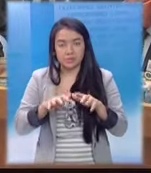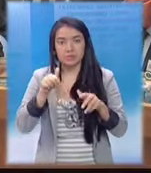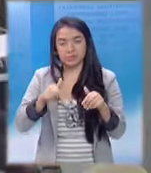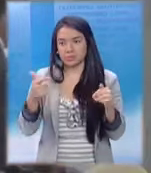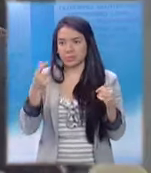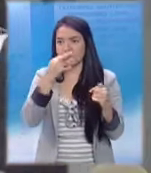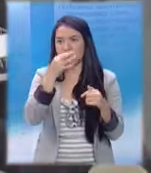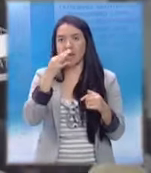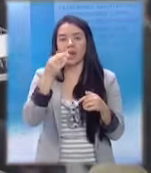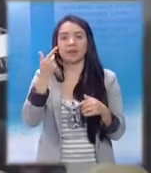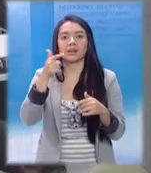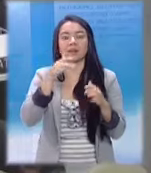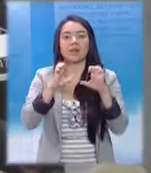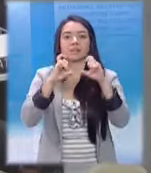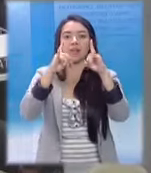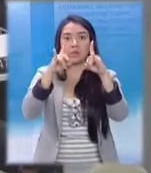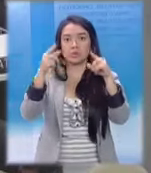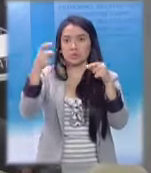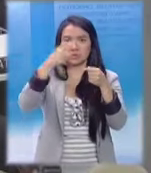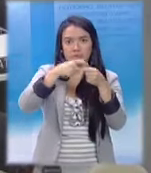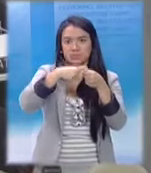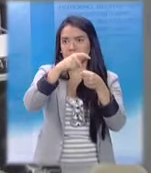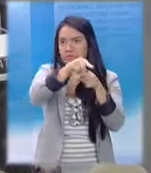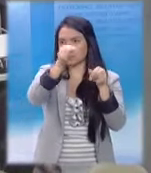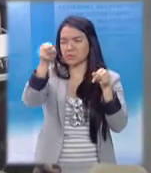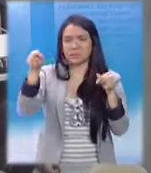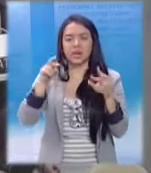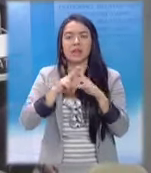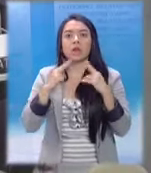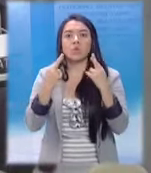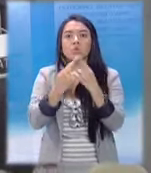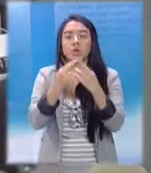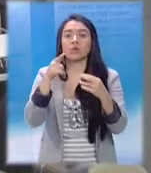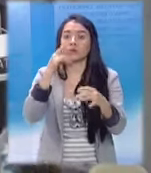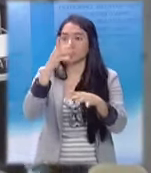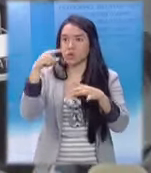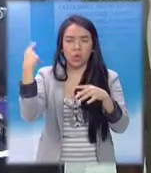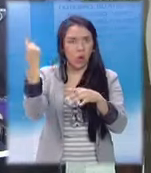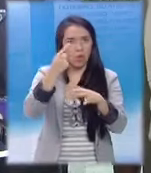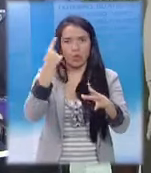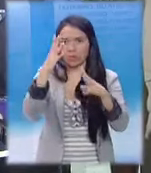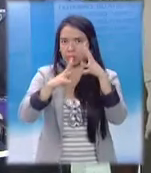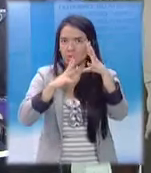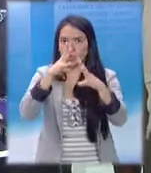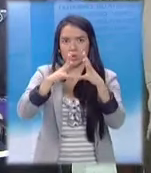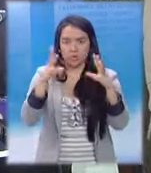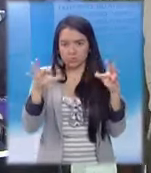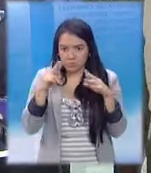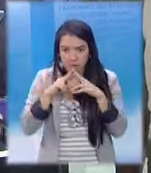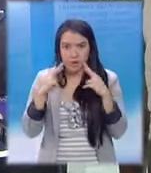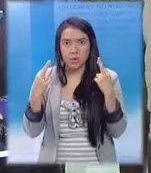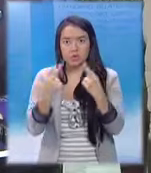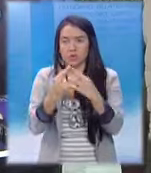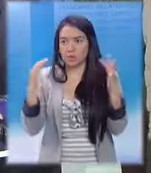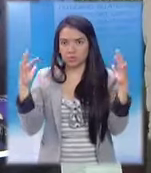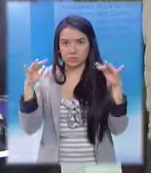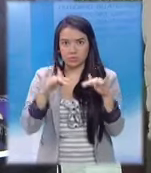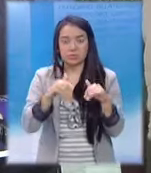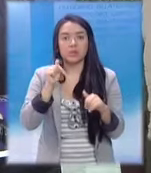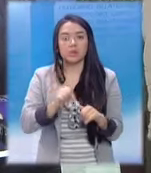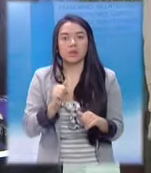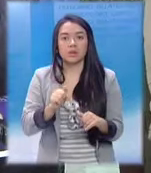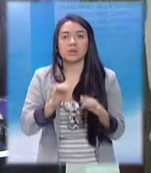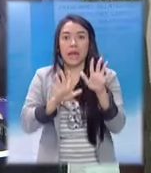Clinton, así como la reunión del Consejo de Seguridad de Naciones Unidas. Se aprobó por